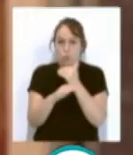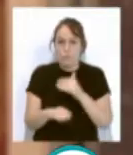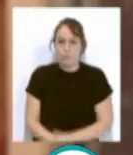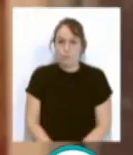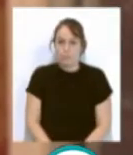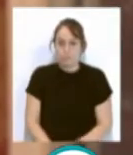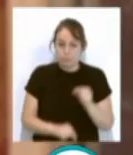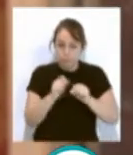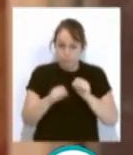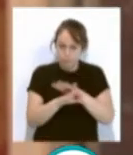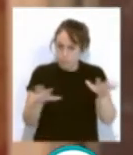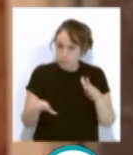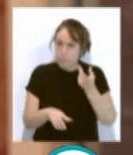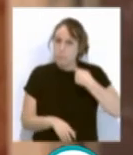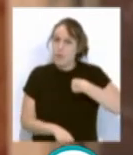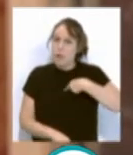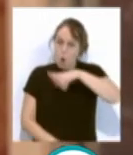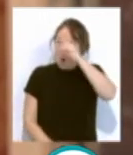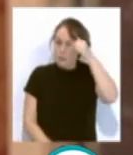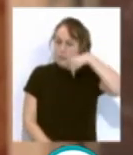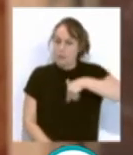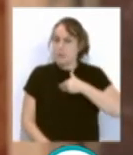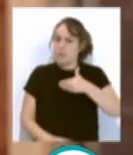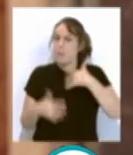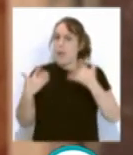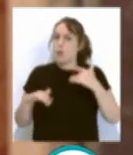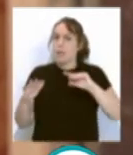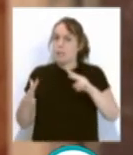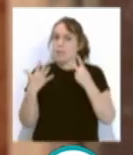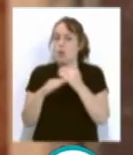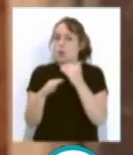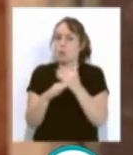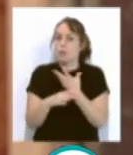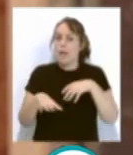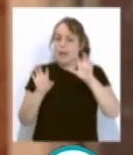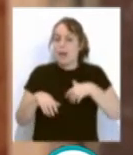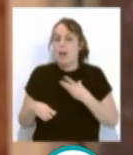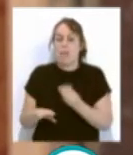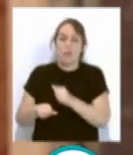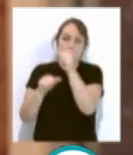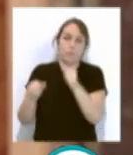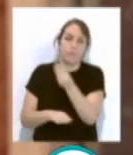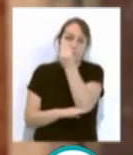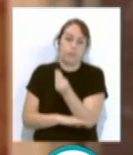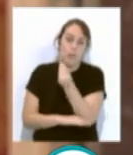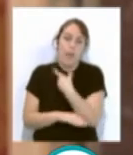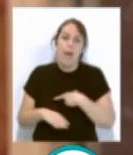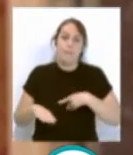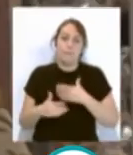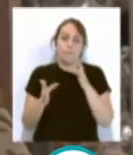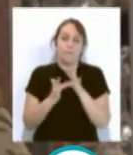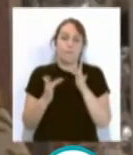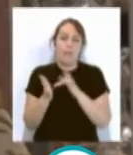Ninguna pandemia nos hace olvidar que este miércoles 7 de octubre Cádiz celebra la fiesta de su patrona, la Virgen del Rosario.